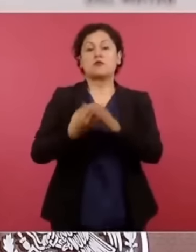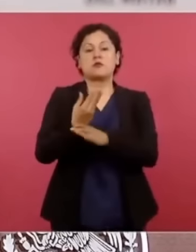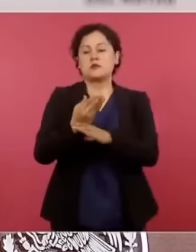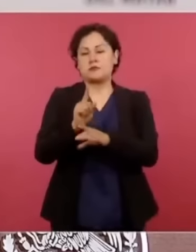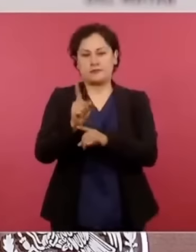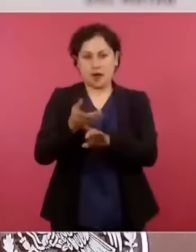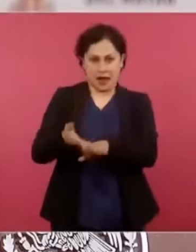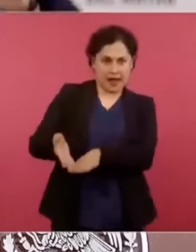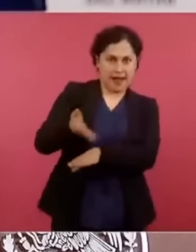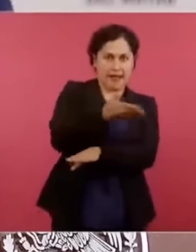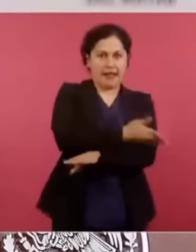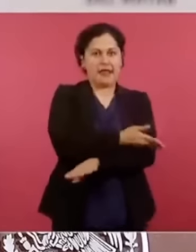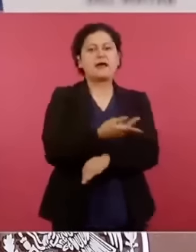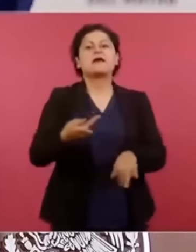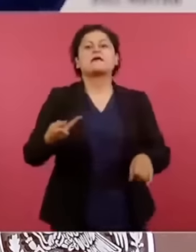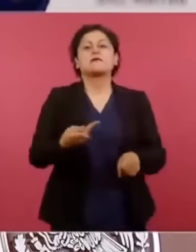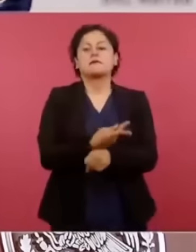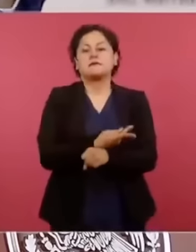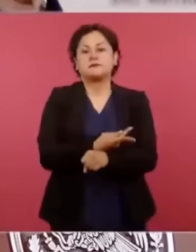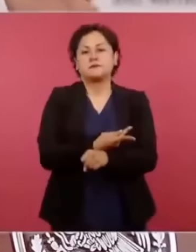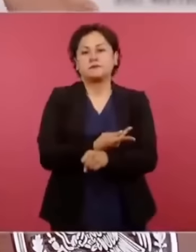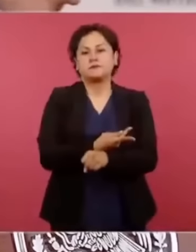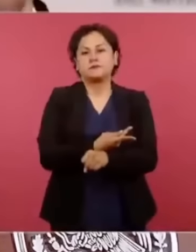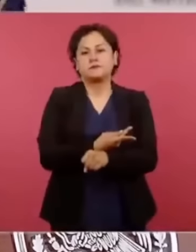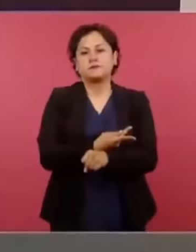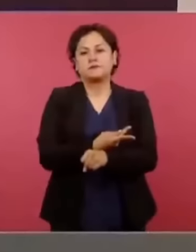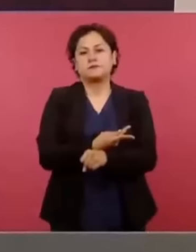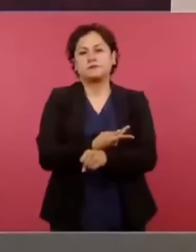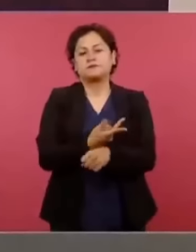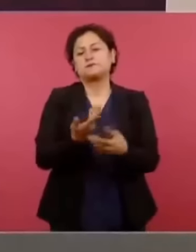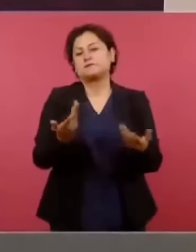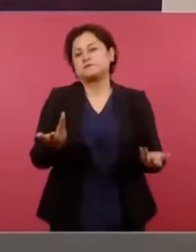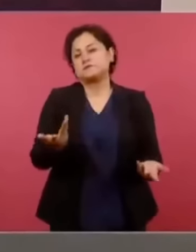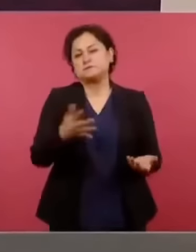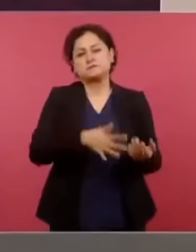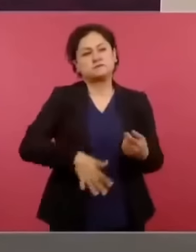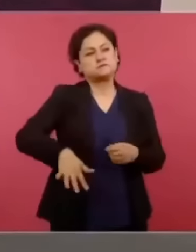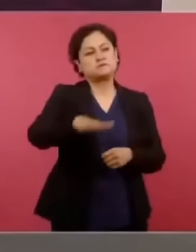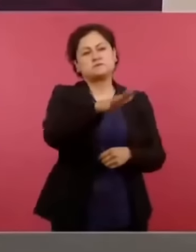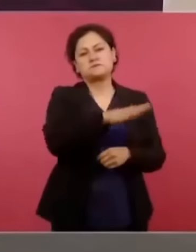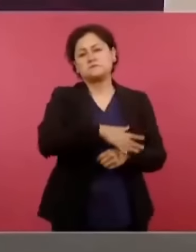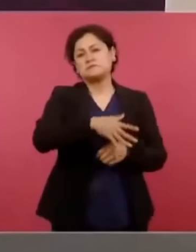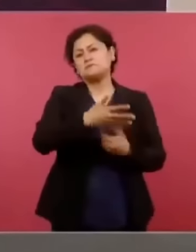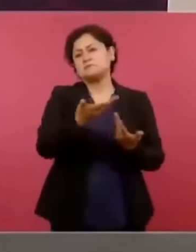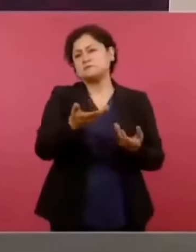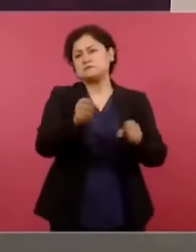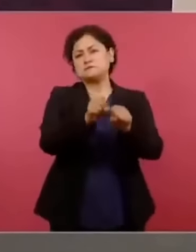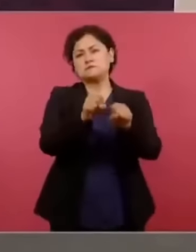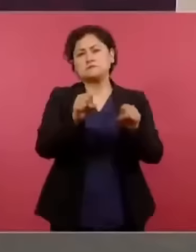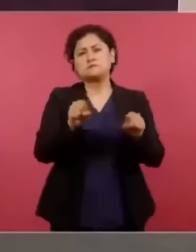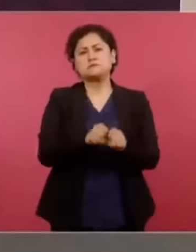Pues había un régimen de corrupción, sin duda,